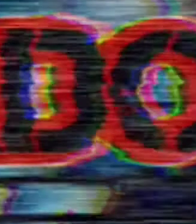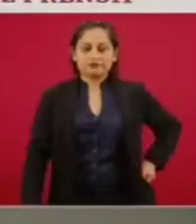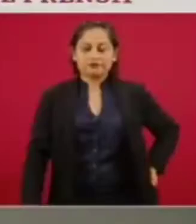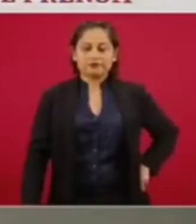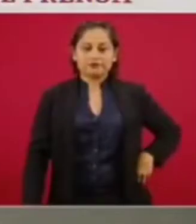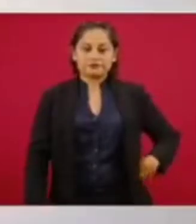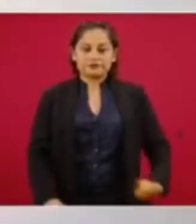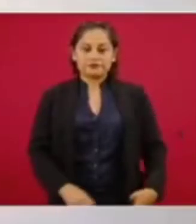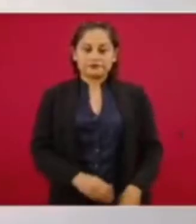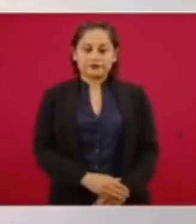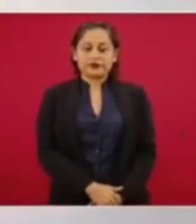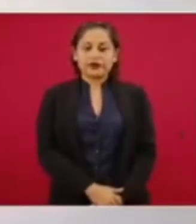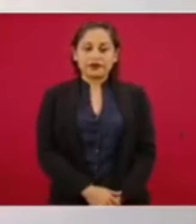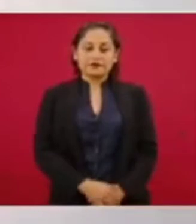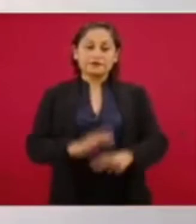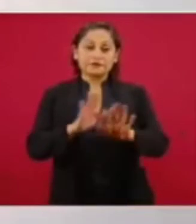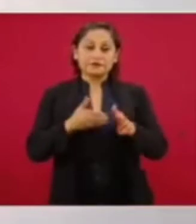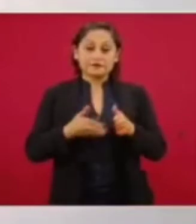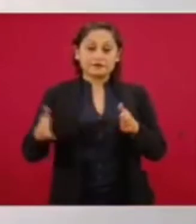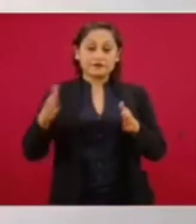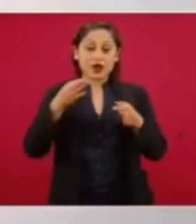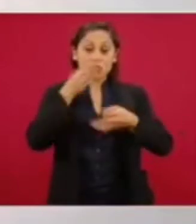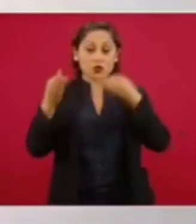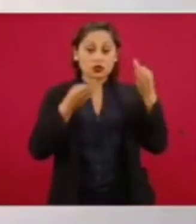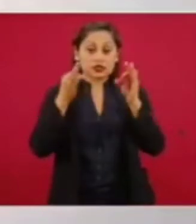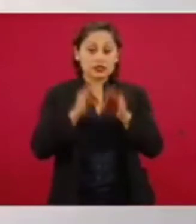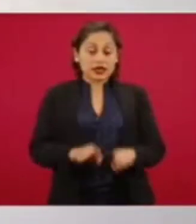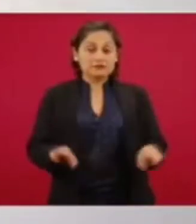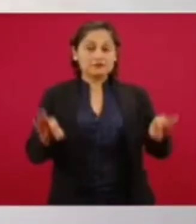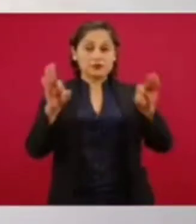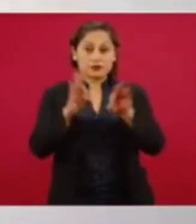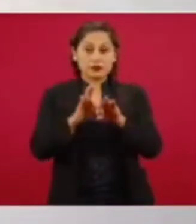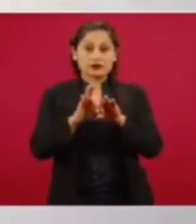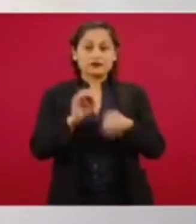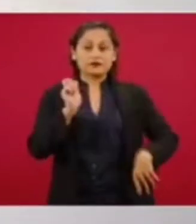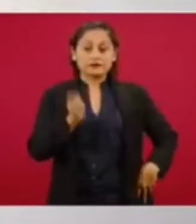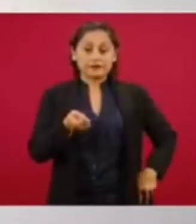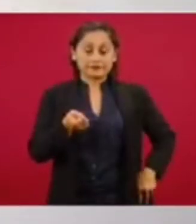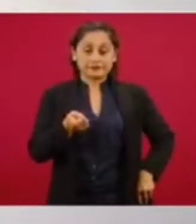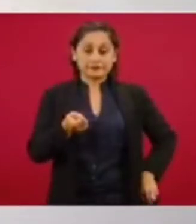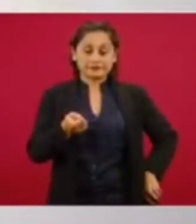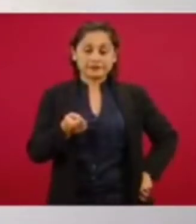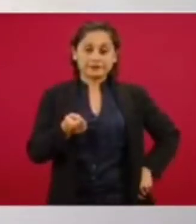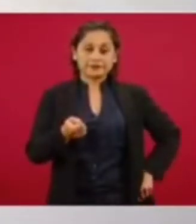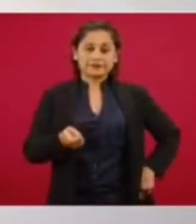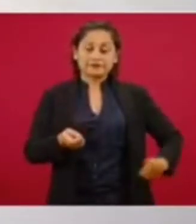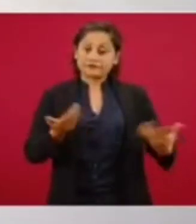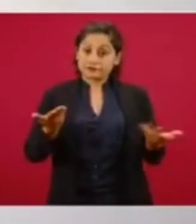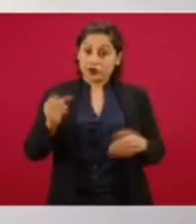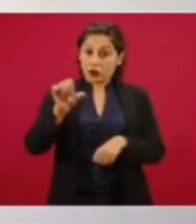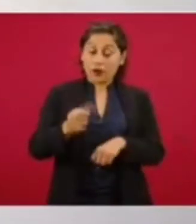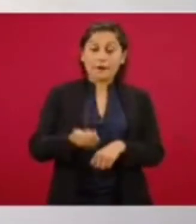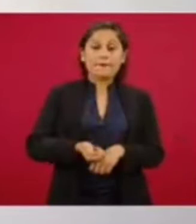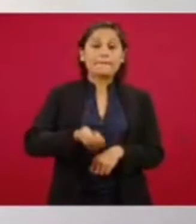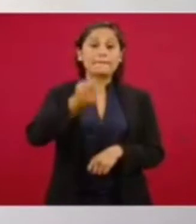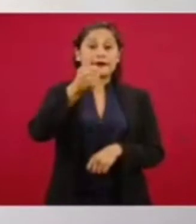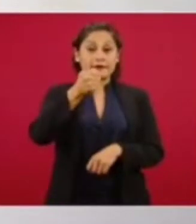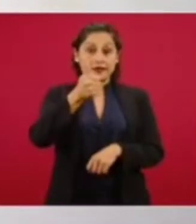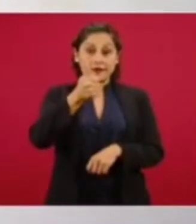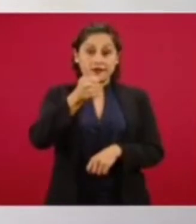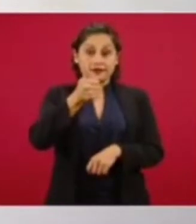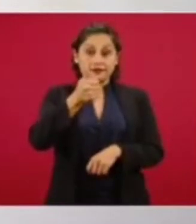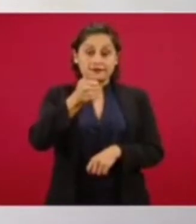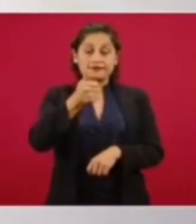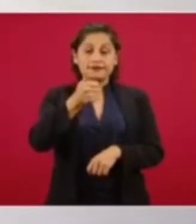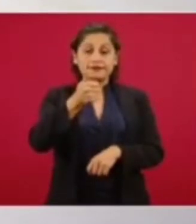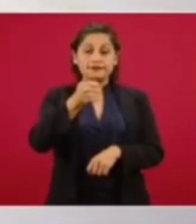La noticia importante es que por primera vez se va a llevar a cabo una